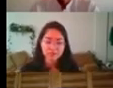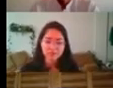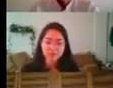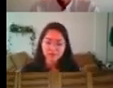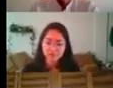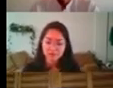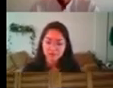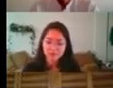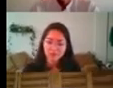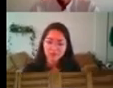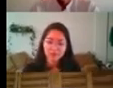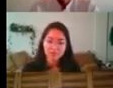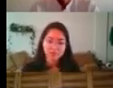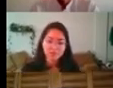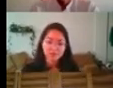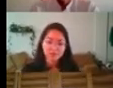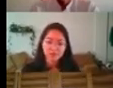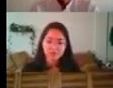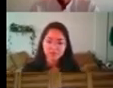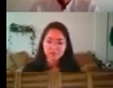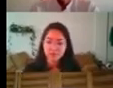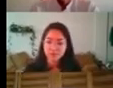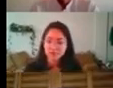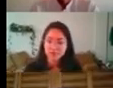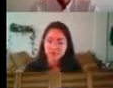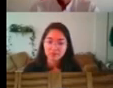Solo serás una mujer completa cuando tengas hijos.